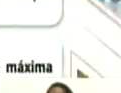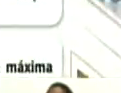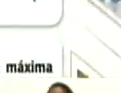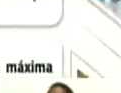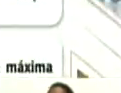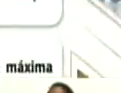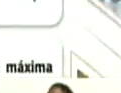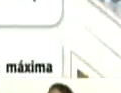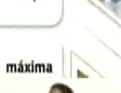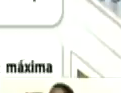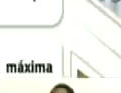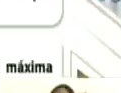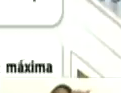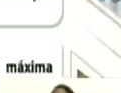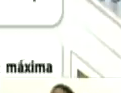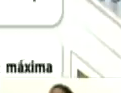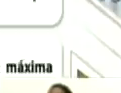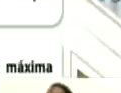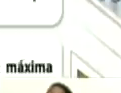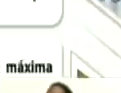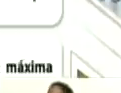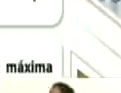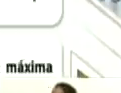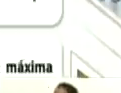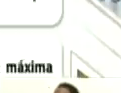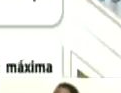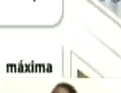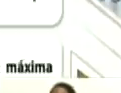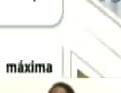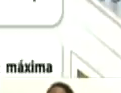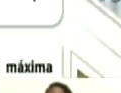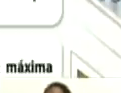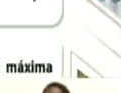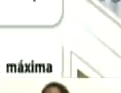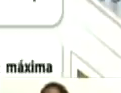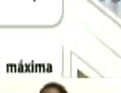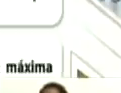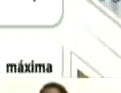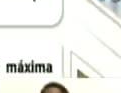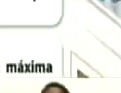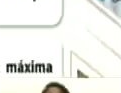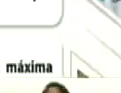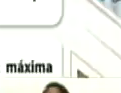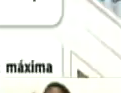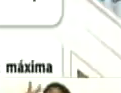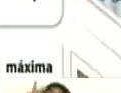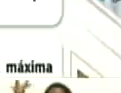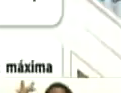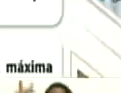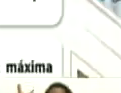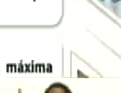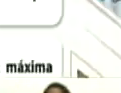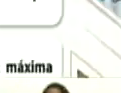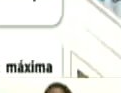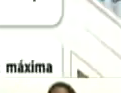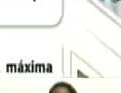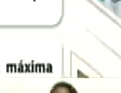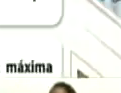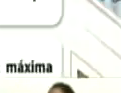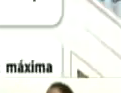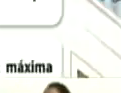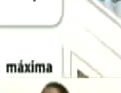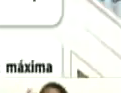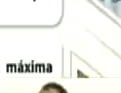criminales por allí. Hay que estar pendiente, máxima inteligencia, máxima acción para proteger al pueblo